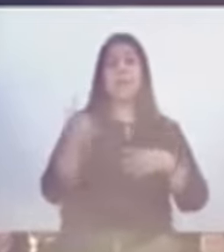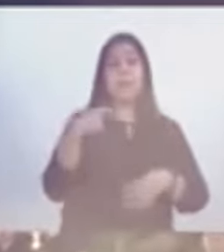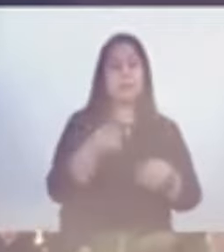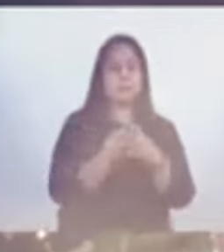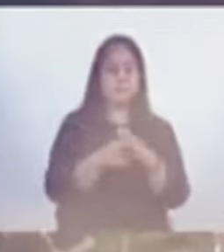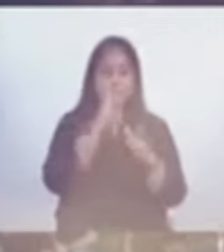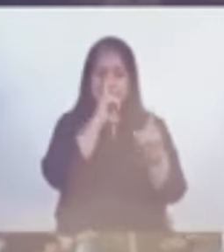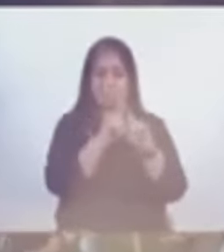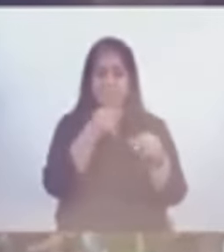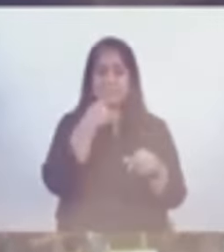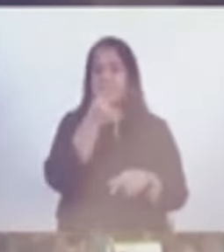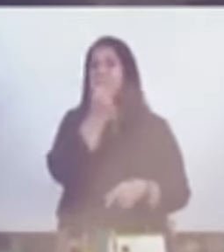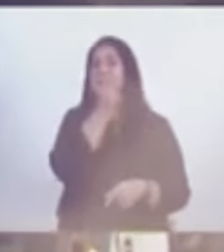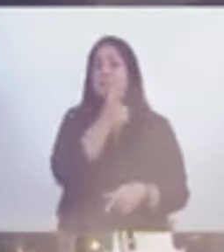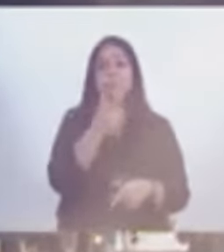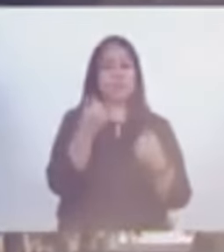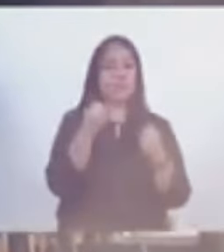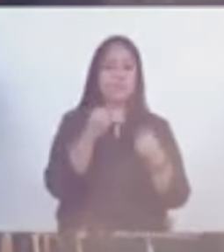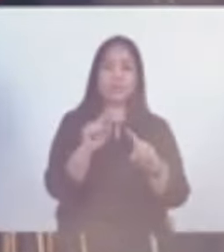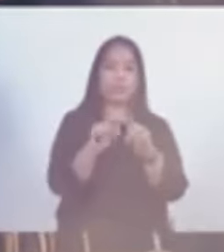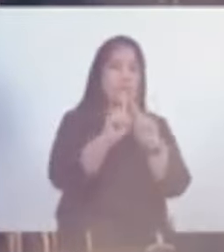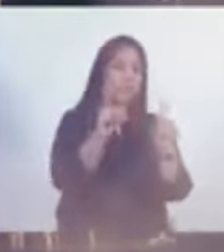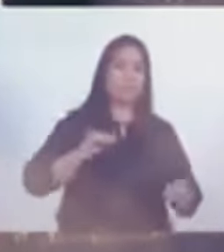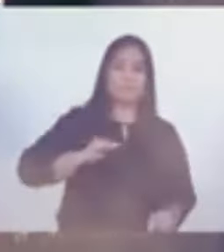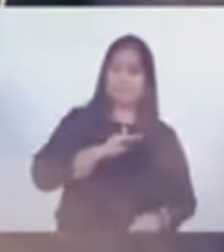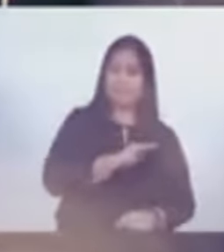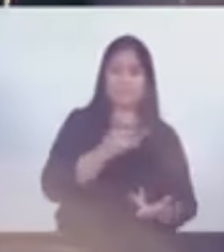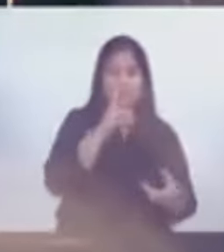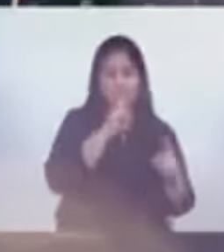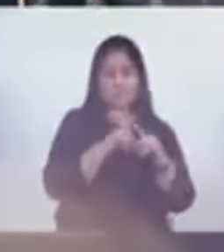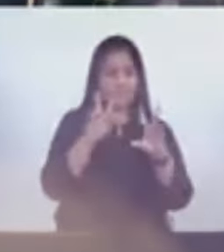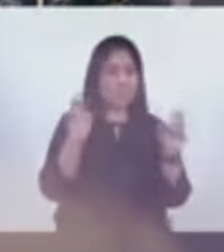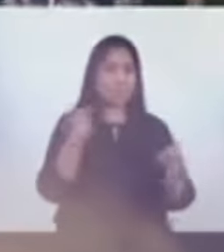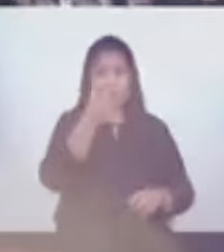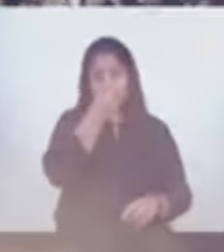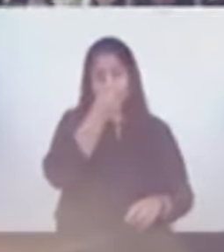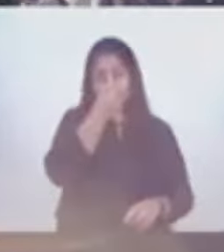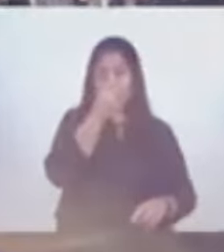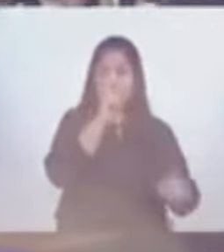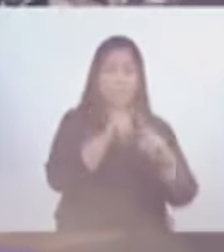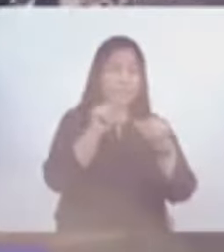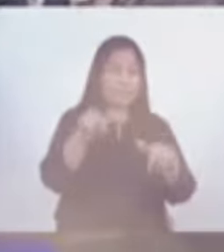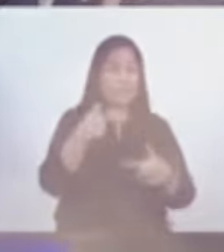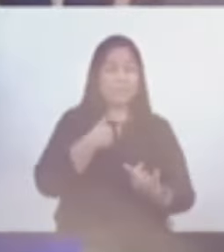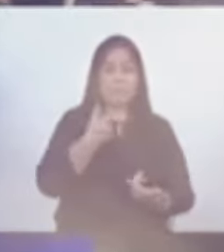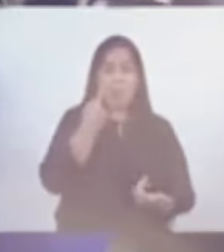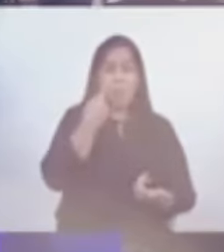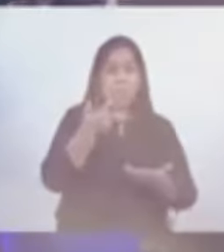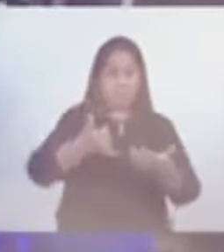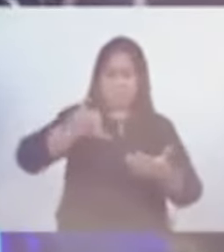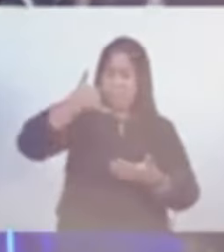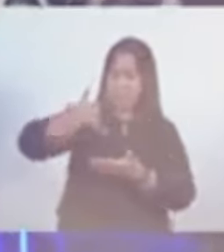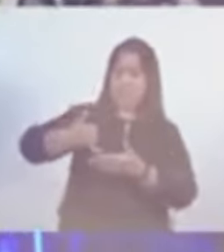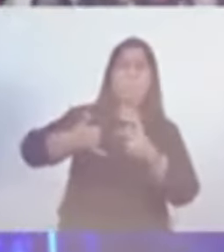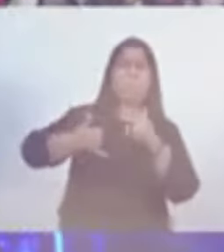partir de denuncias que han hecho los distintos ministerios de casos de corrupción, y por qué estoy sacando mi teléfono celular en